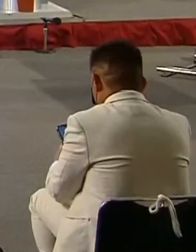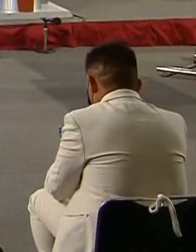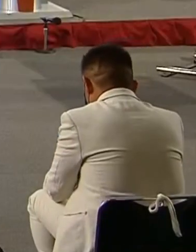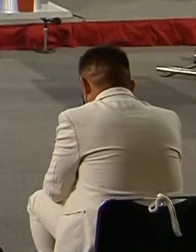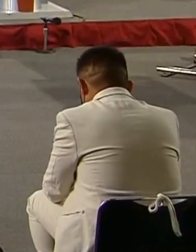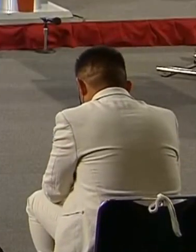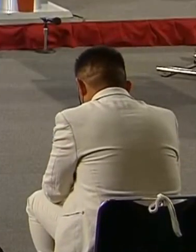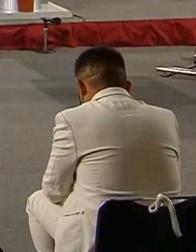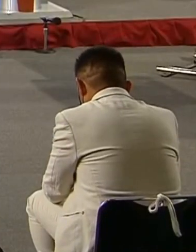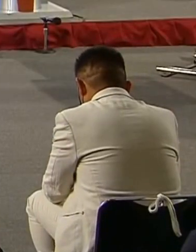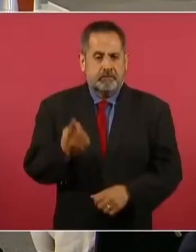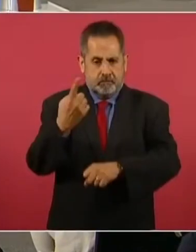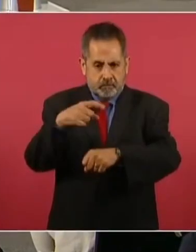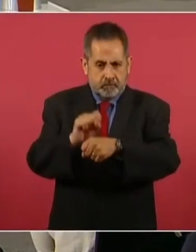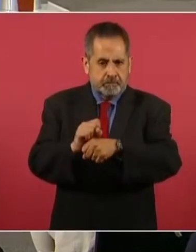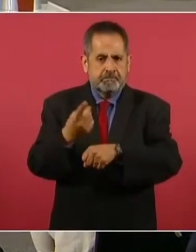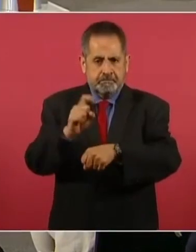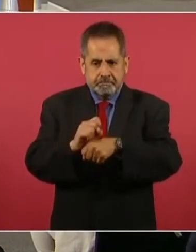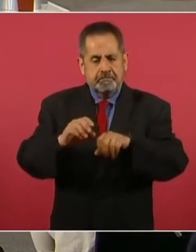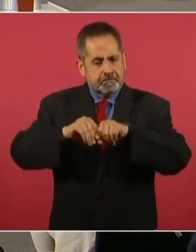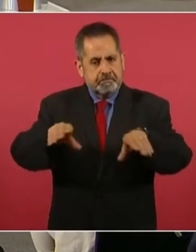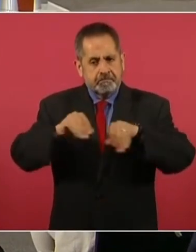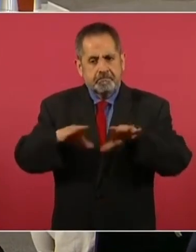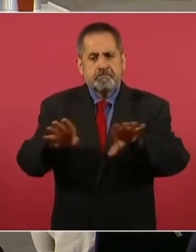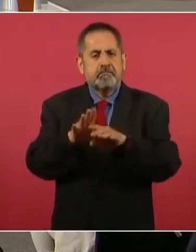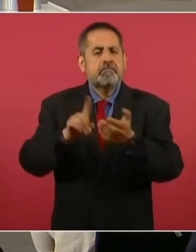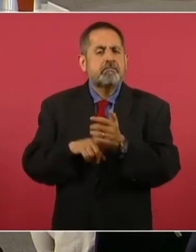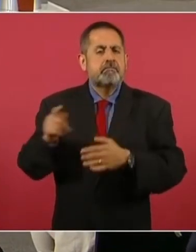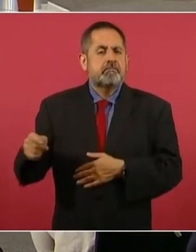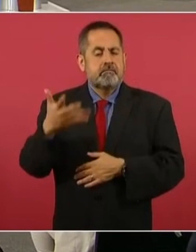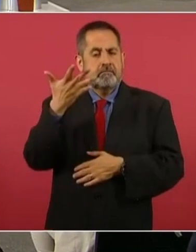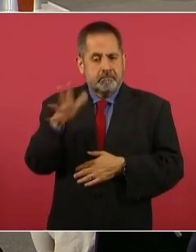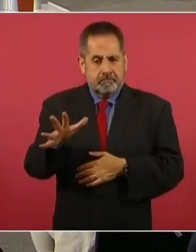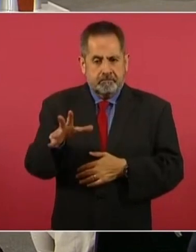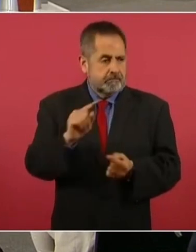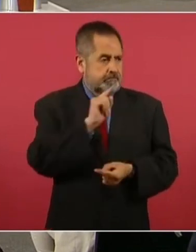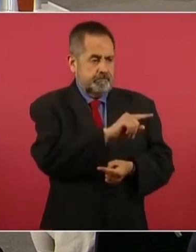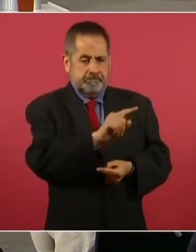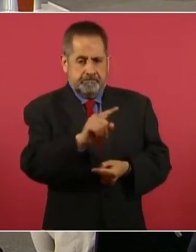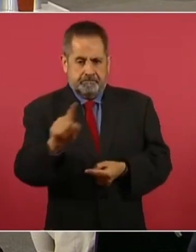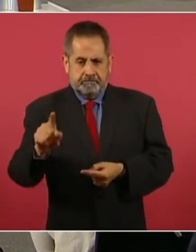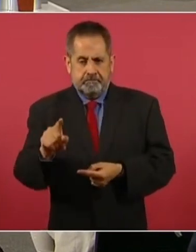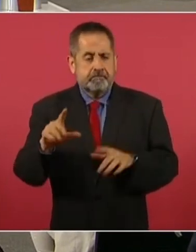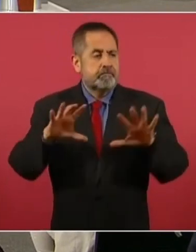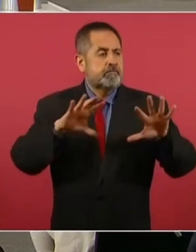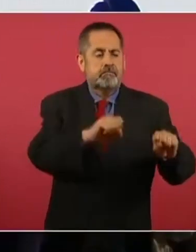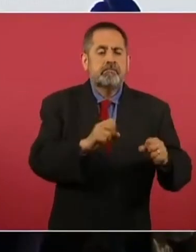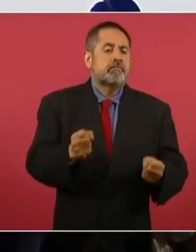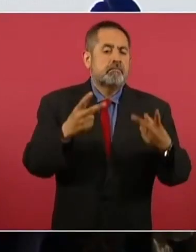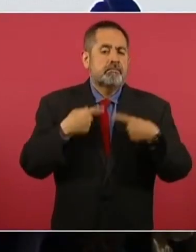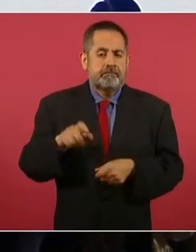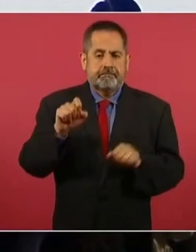Como cada semana reiteramos el cuadro que son los 10 casos con 27 detenidos